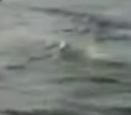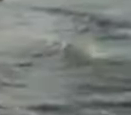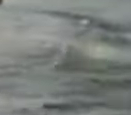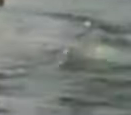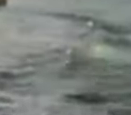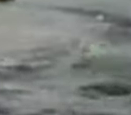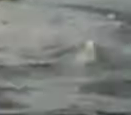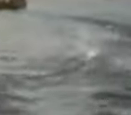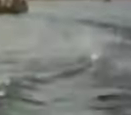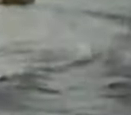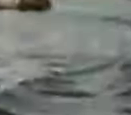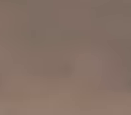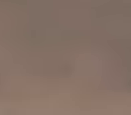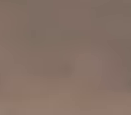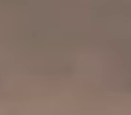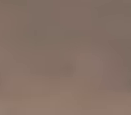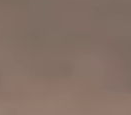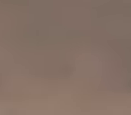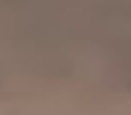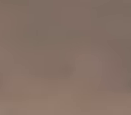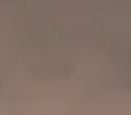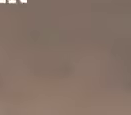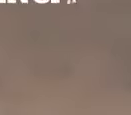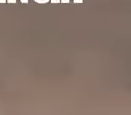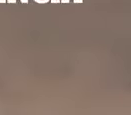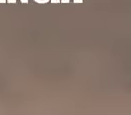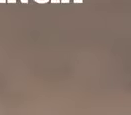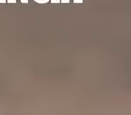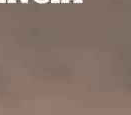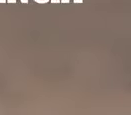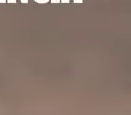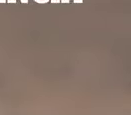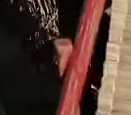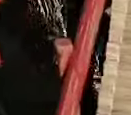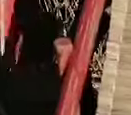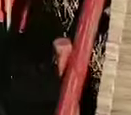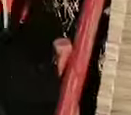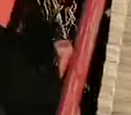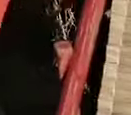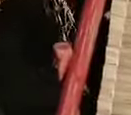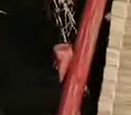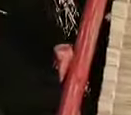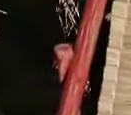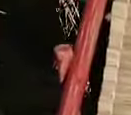Tenemos derecho a ser protegidos de los malos tratos, de los abusos y de la violencia.